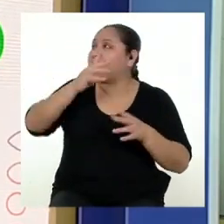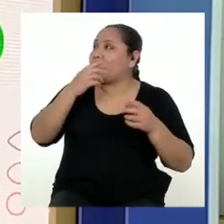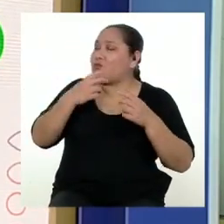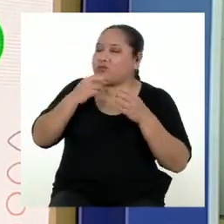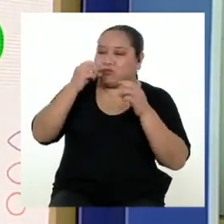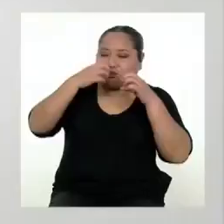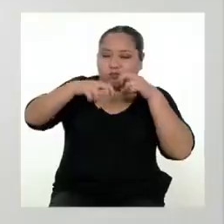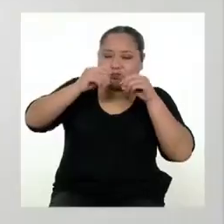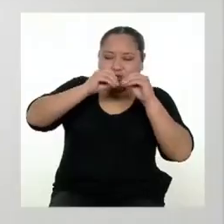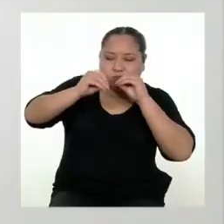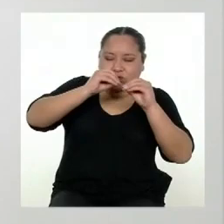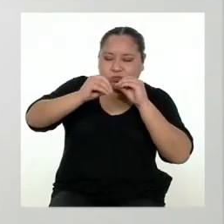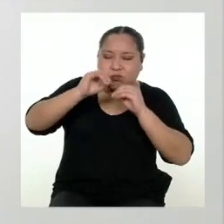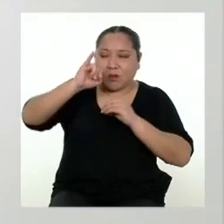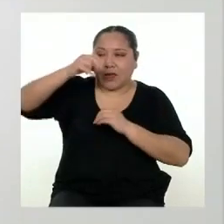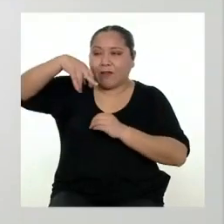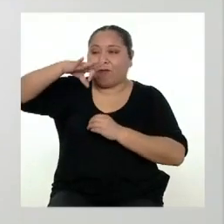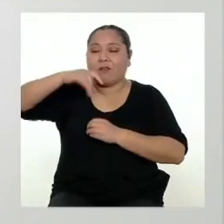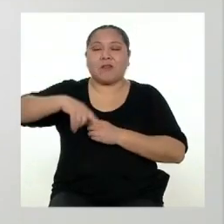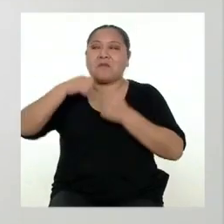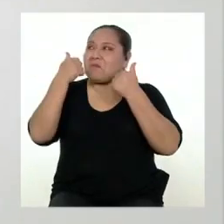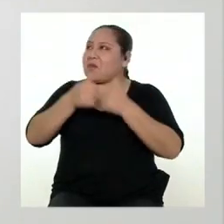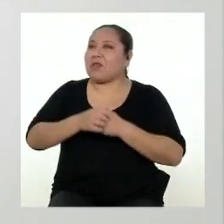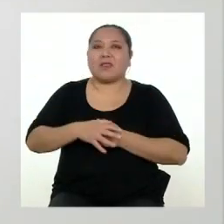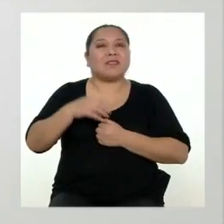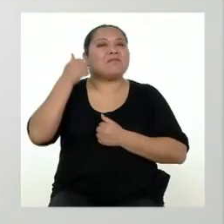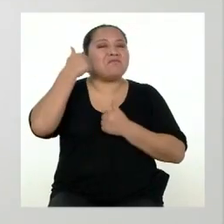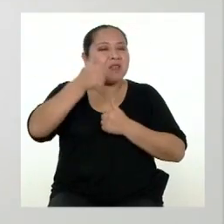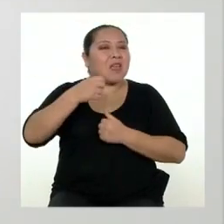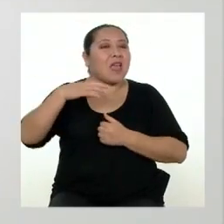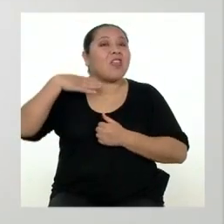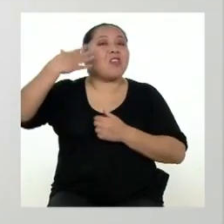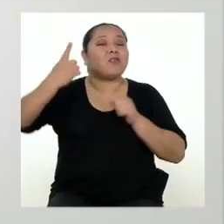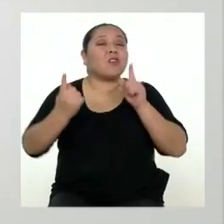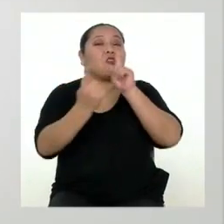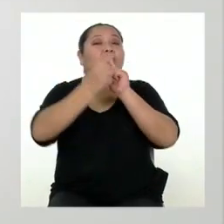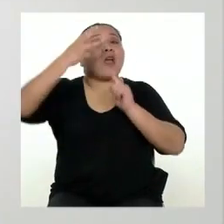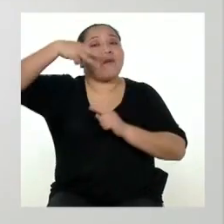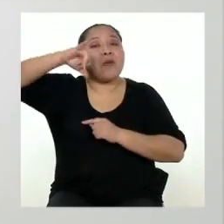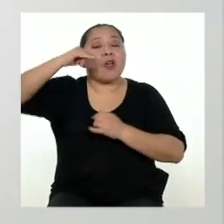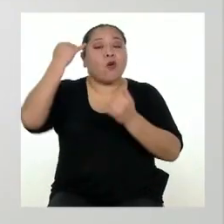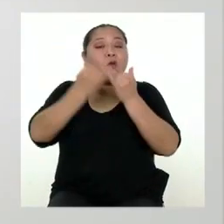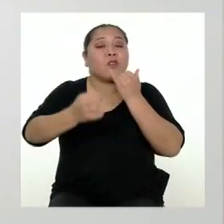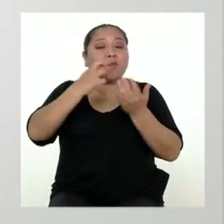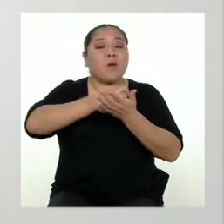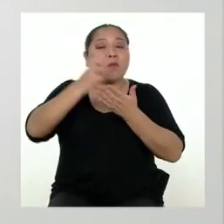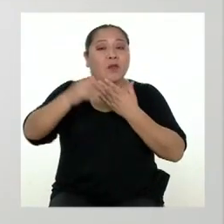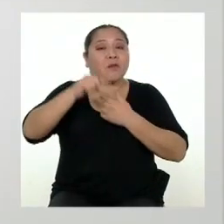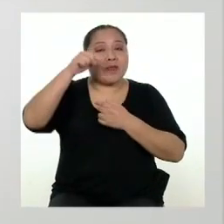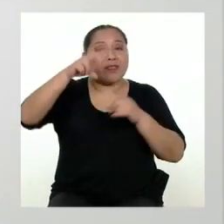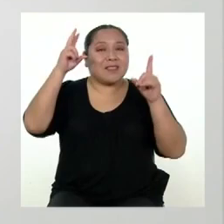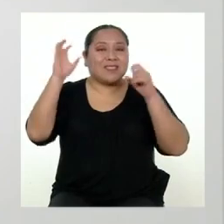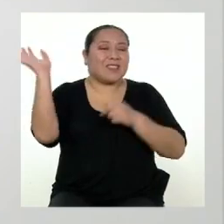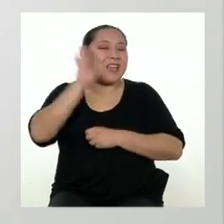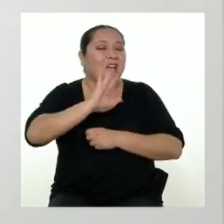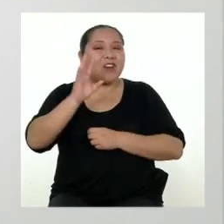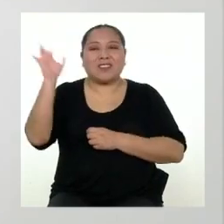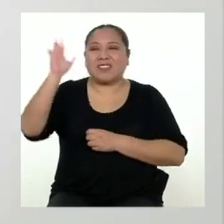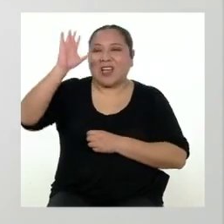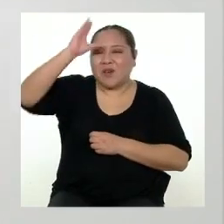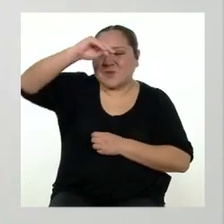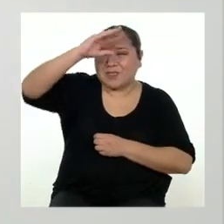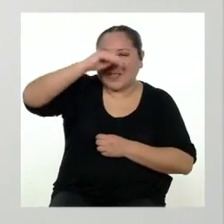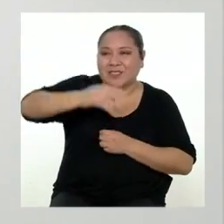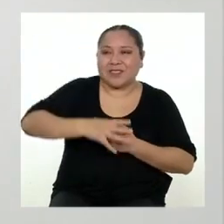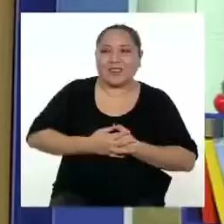producto buenísimo. Estoy segura que sí. Nos vemos el miércoles para el último programa de este tema. ¡Chao, Rodrigo! ¡Chao,